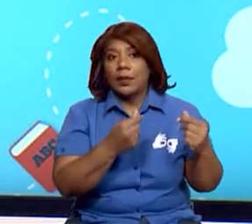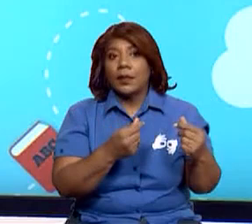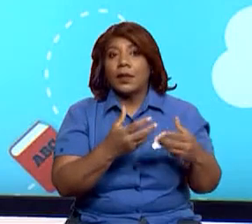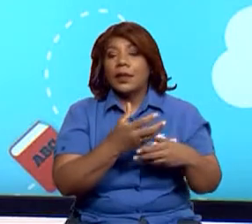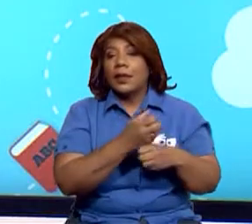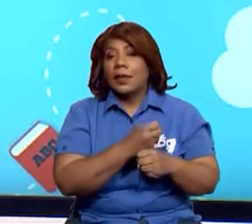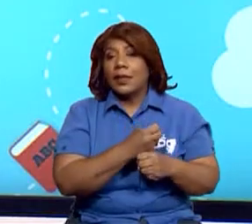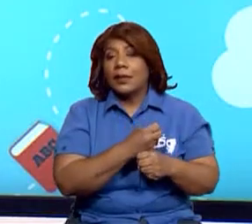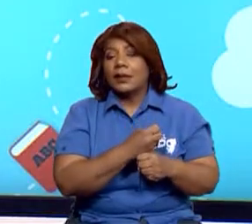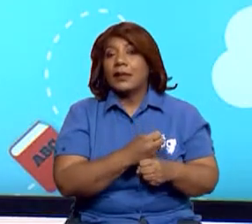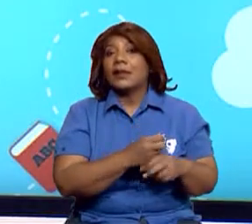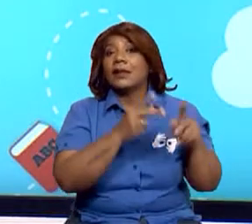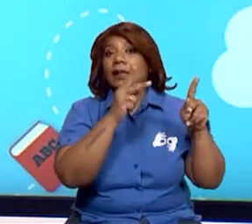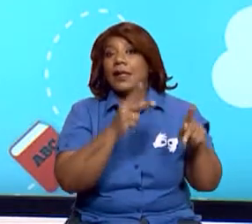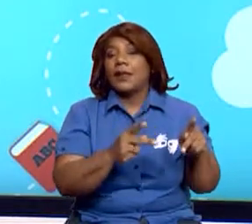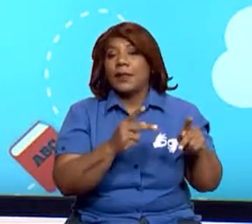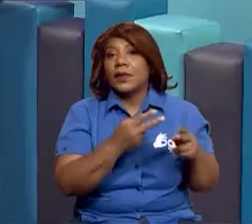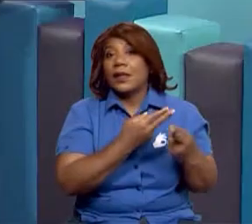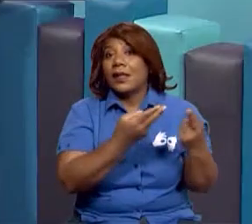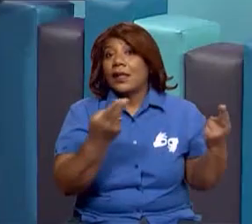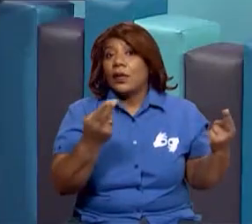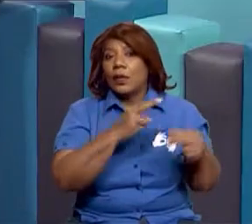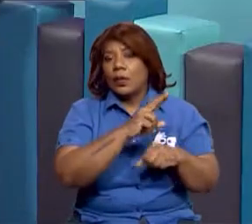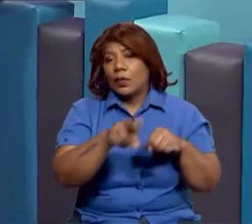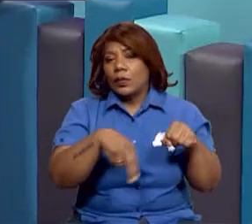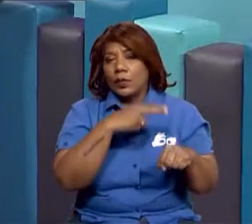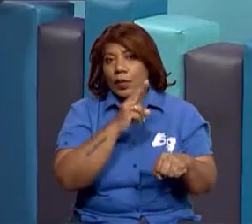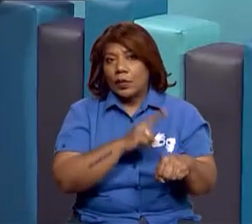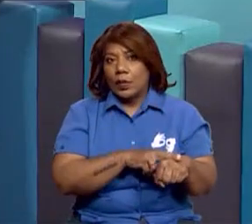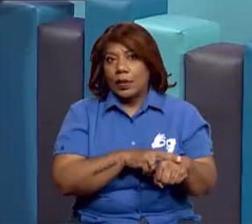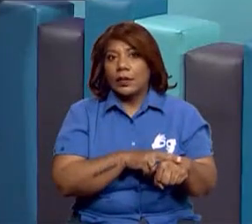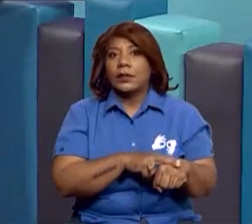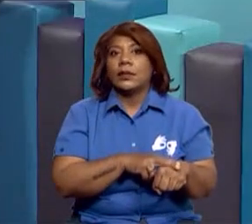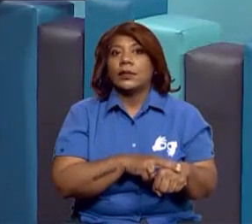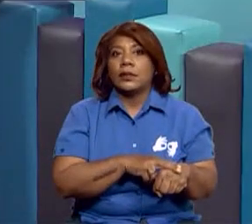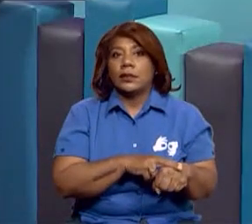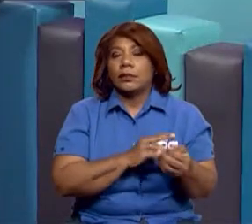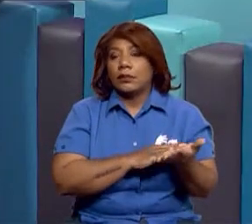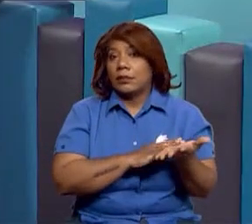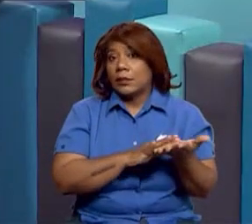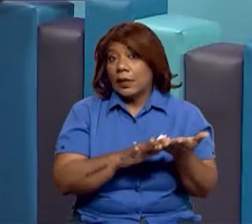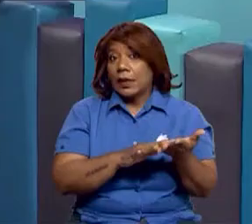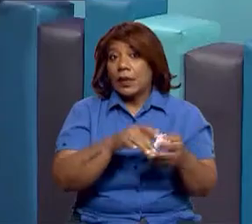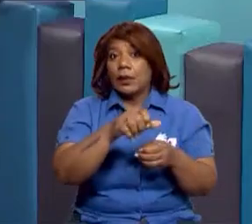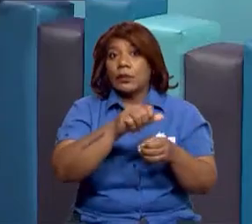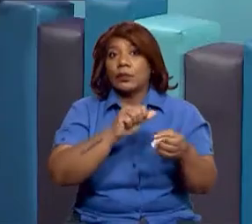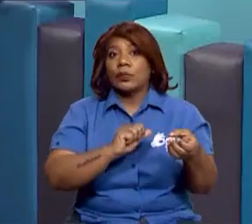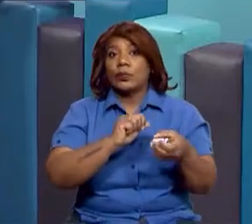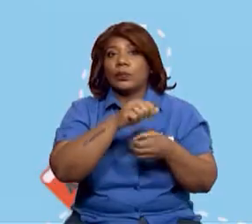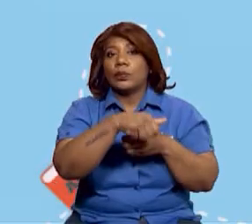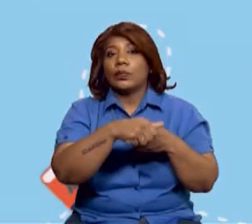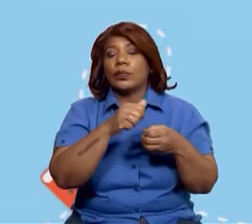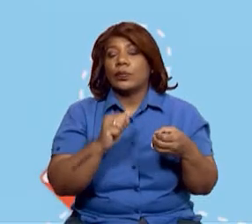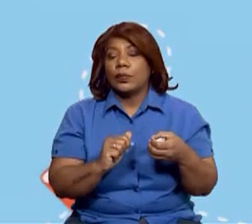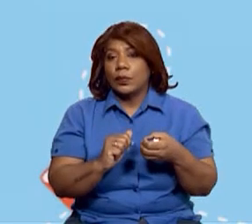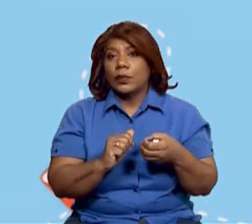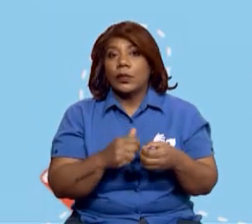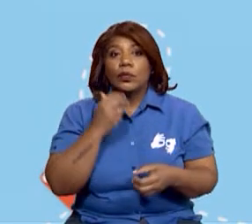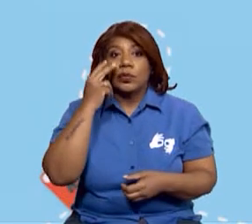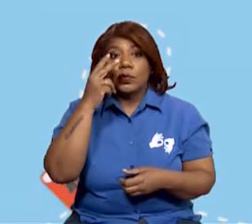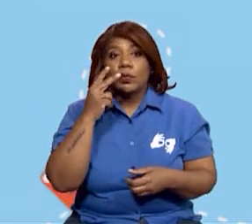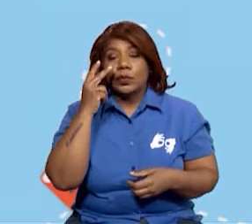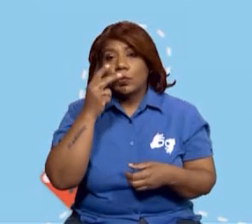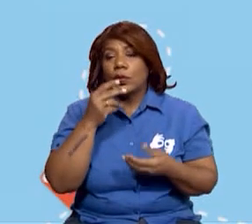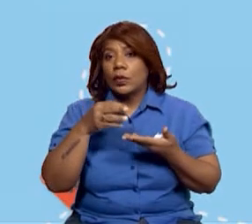realizan las personas y que tienen que ver con los recursos naturales. Aquí tenemos cuáles son esos recursos naturales, el arroz, el